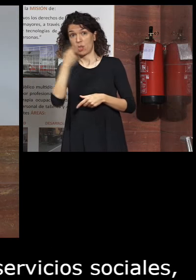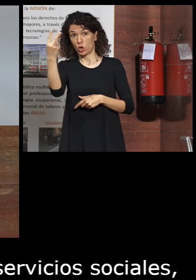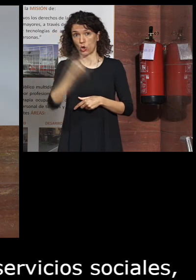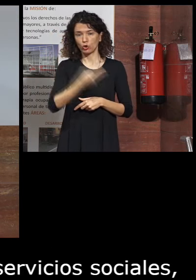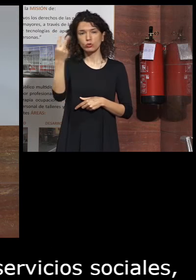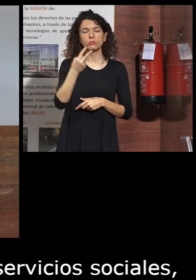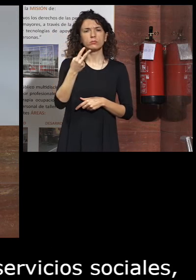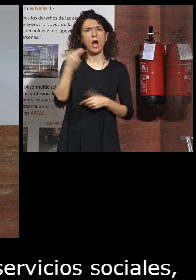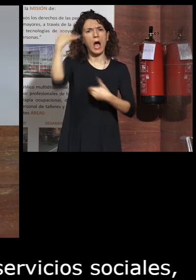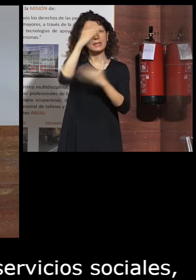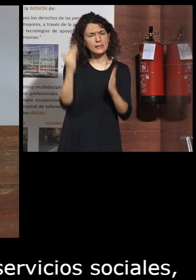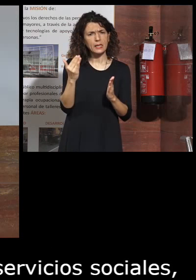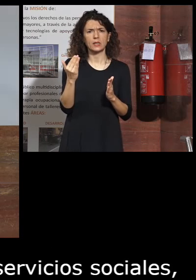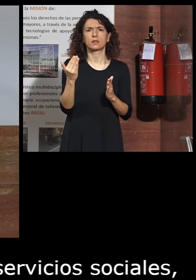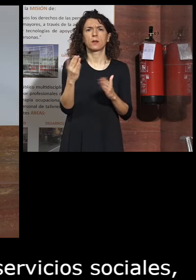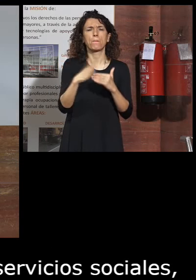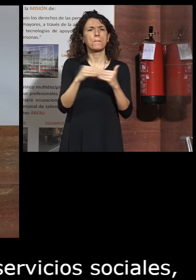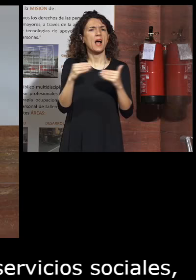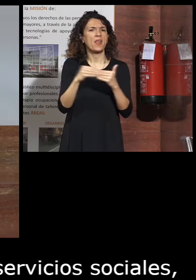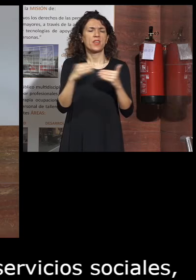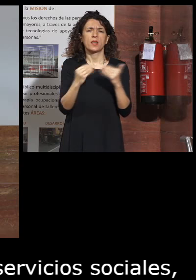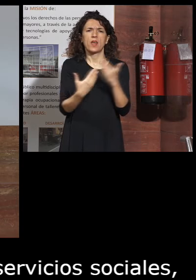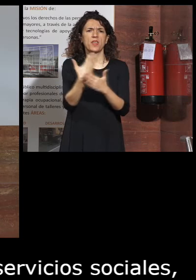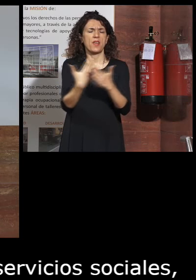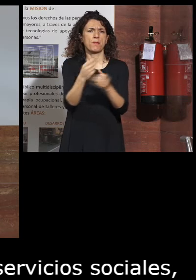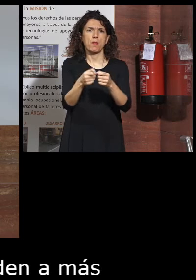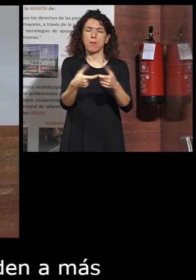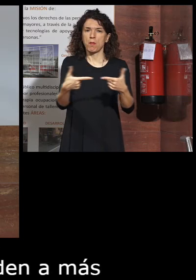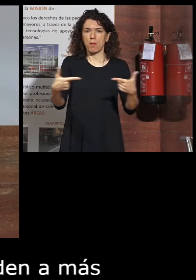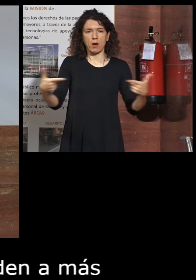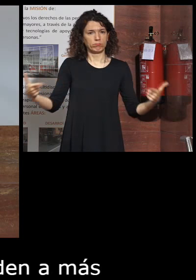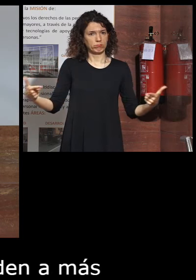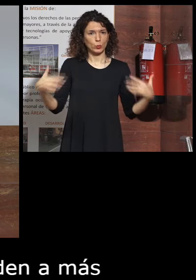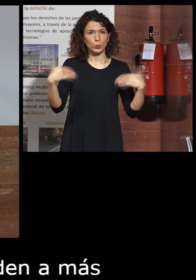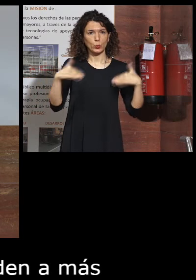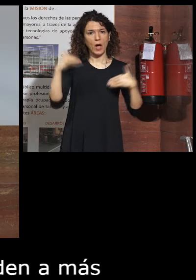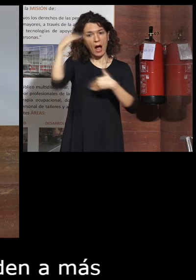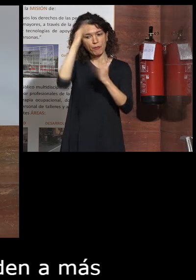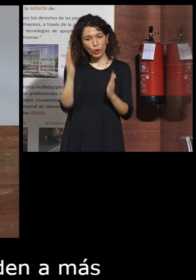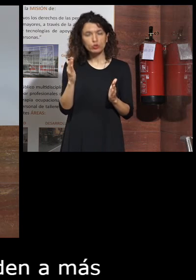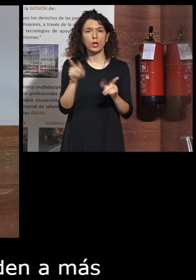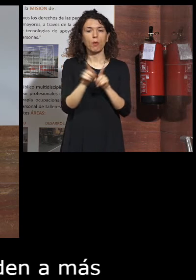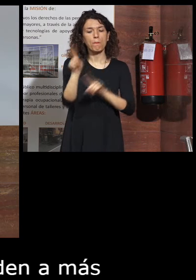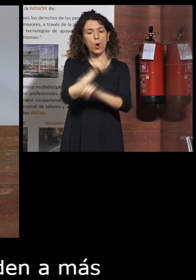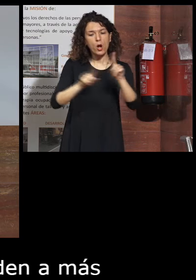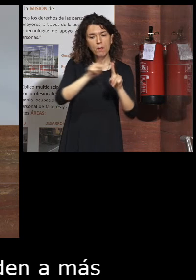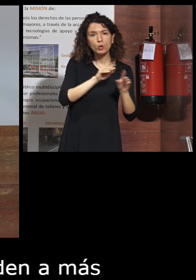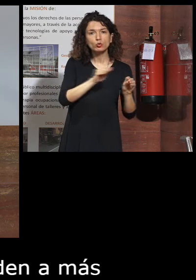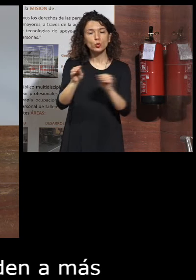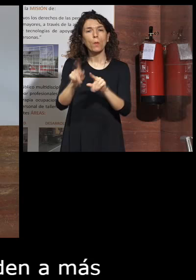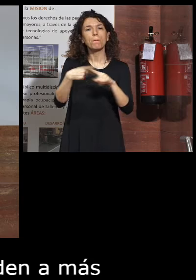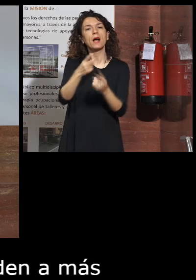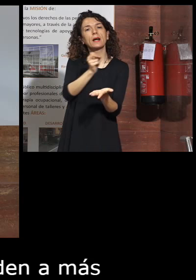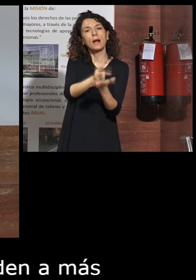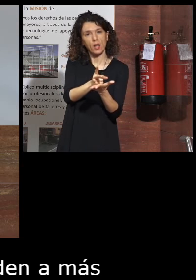la ciencia, además, haciente es cada día. Tenemos que afrontar los problemas y retos